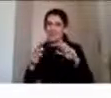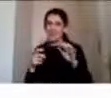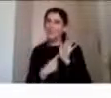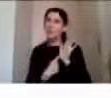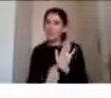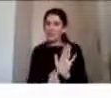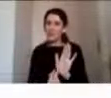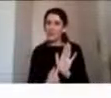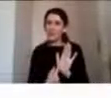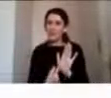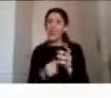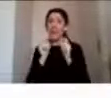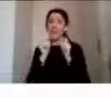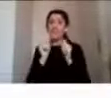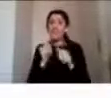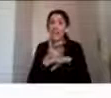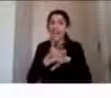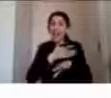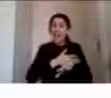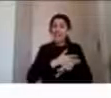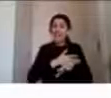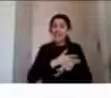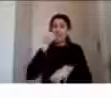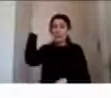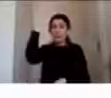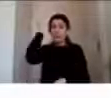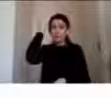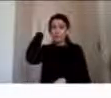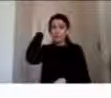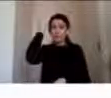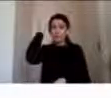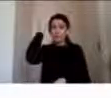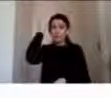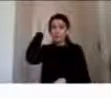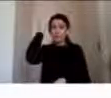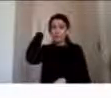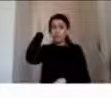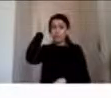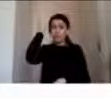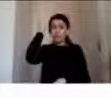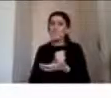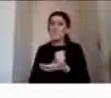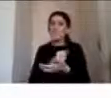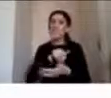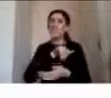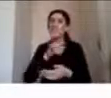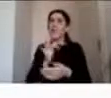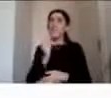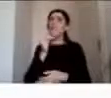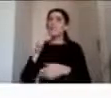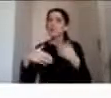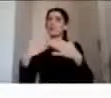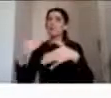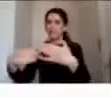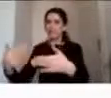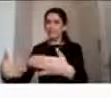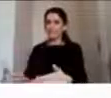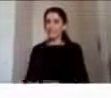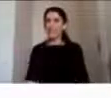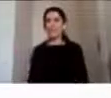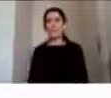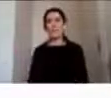aprendidas antes de la lesión serían más resilientes al impacto del TEC tanto familiares como